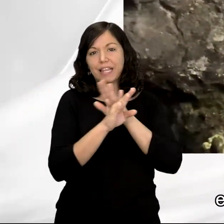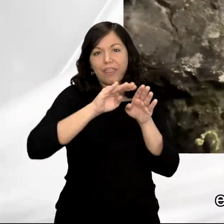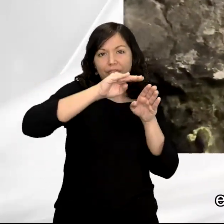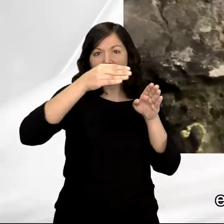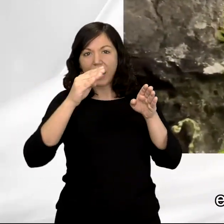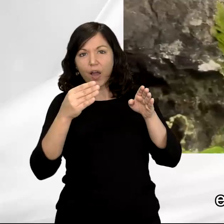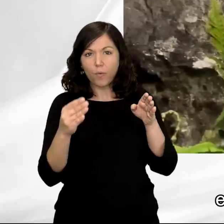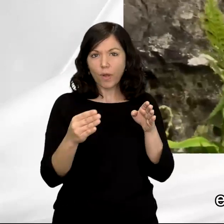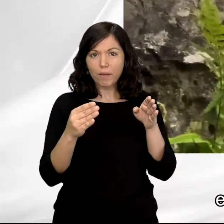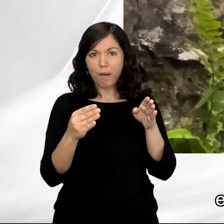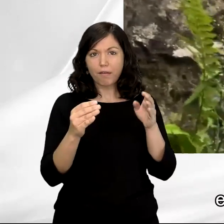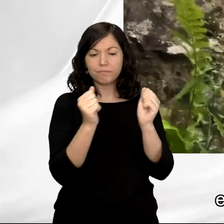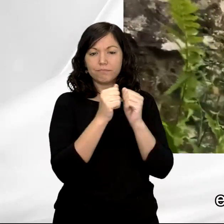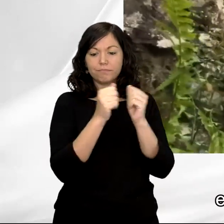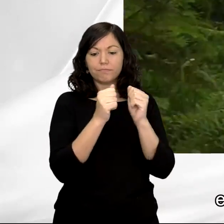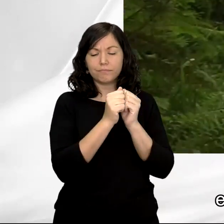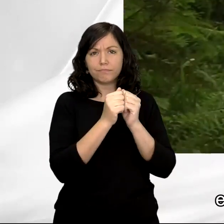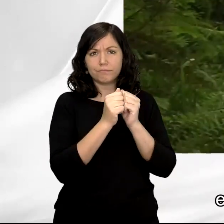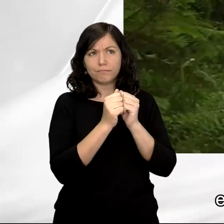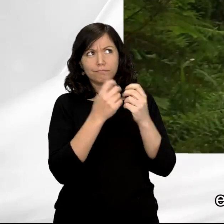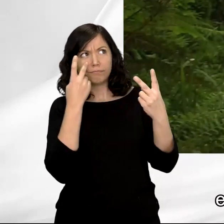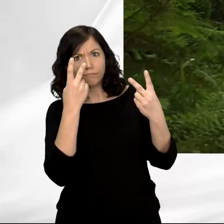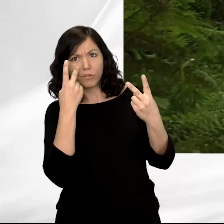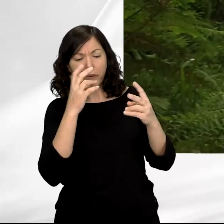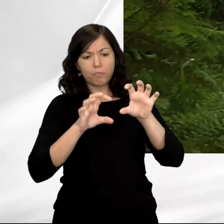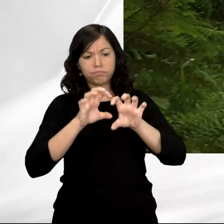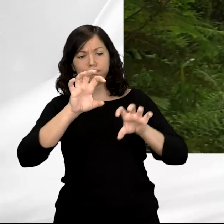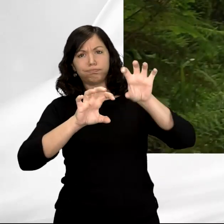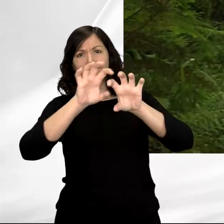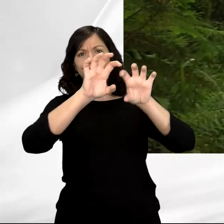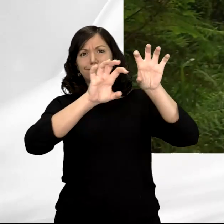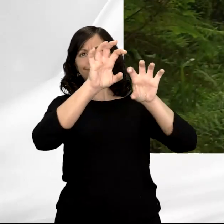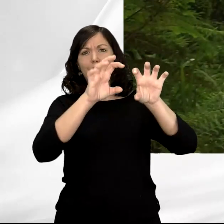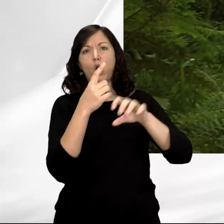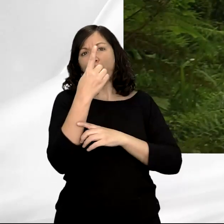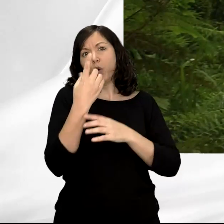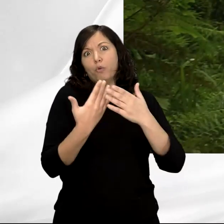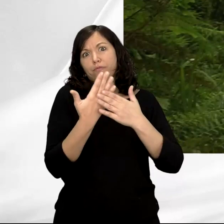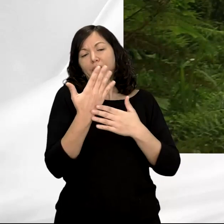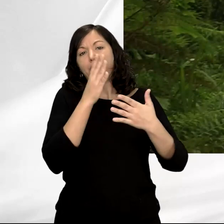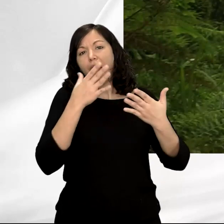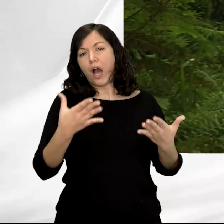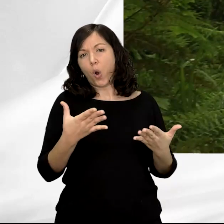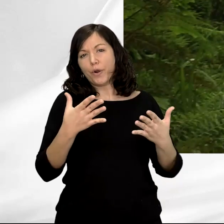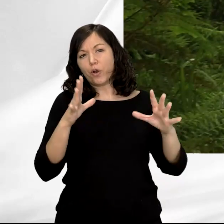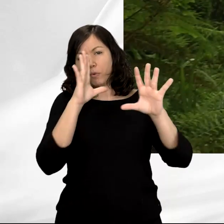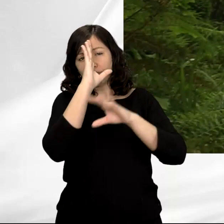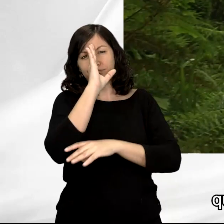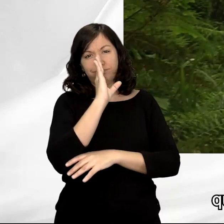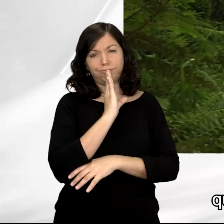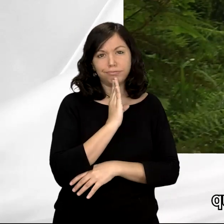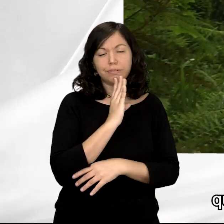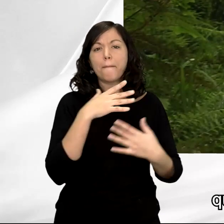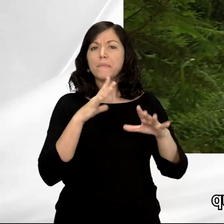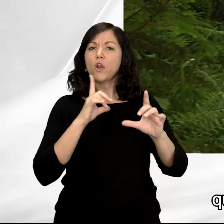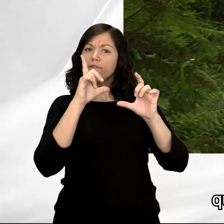abriría en un farallón rocoso bastante desarrollado, bastante imponente, que hoy en día queda muy camuflado por la vegetación, aunque